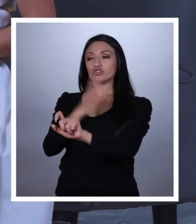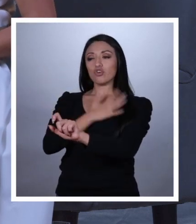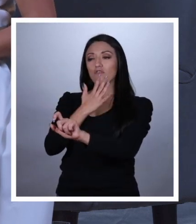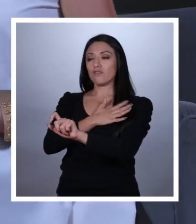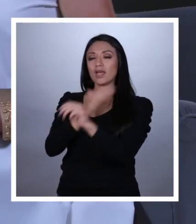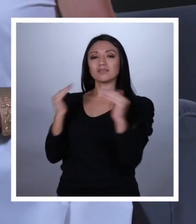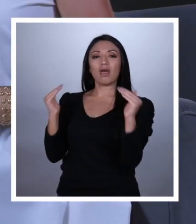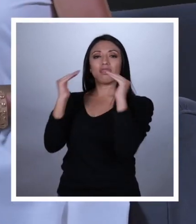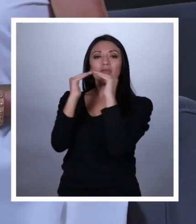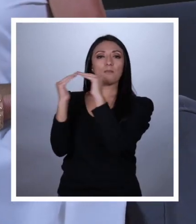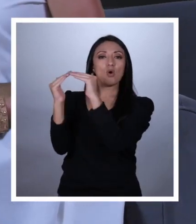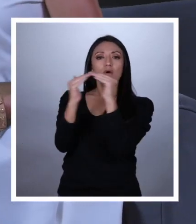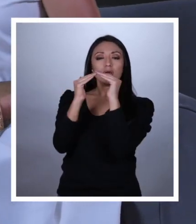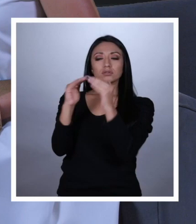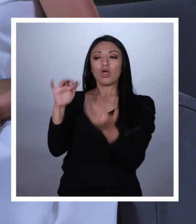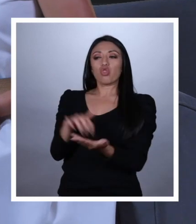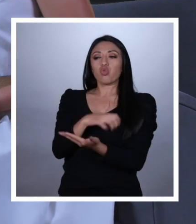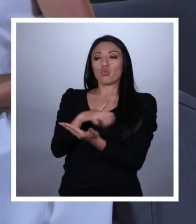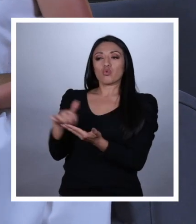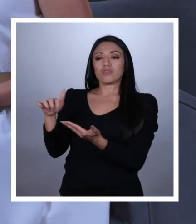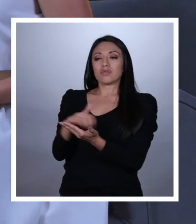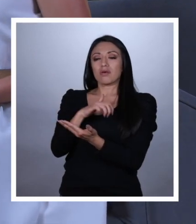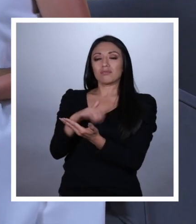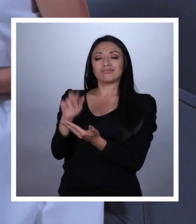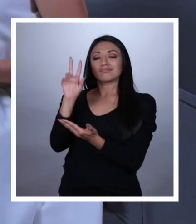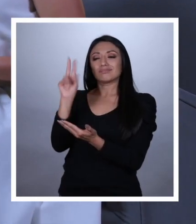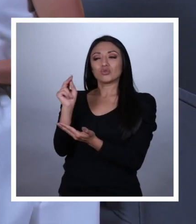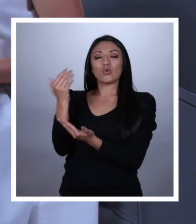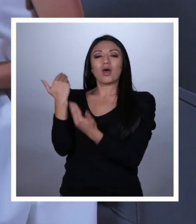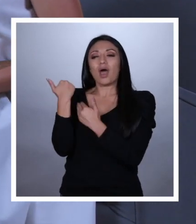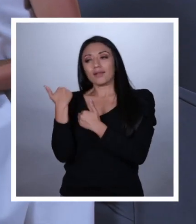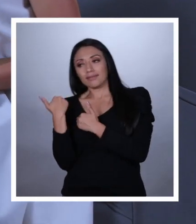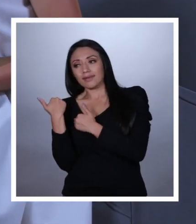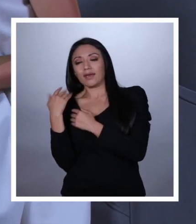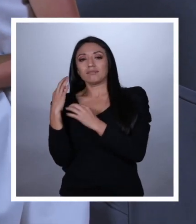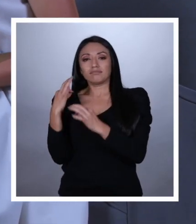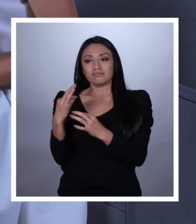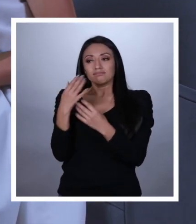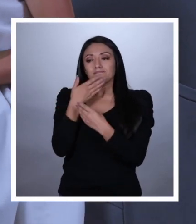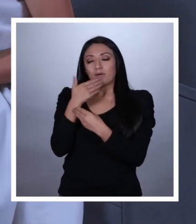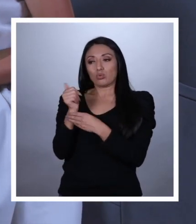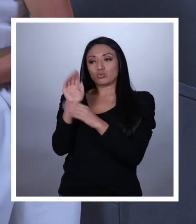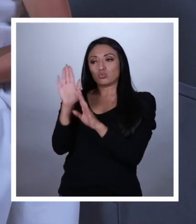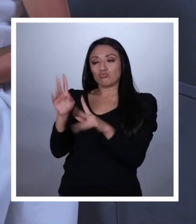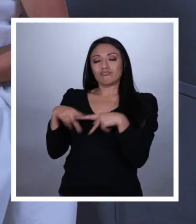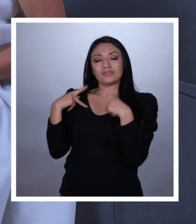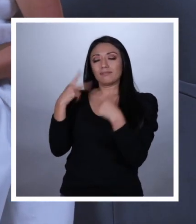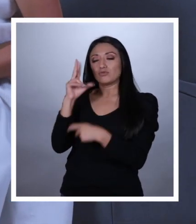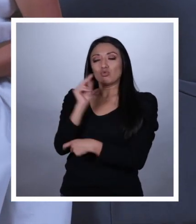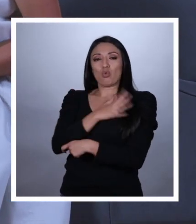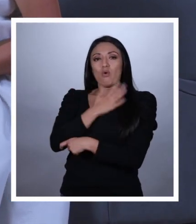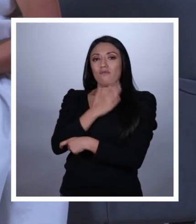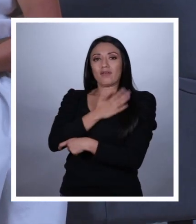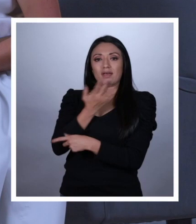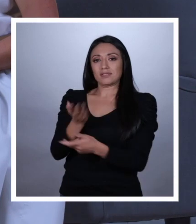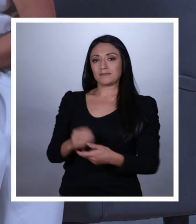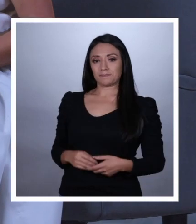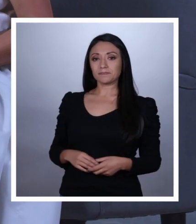confía en mí. Las personas dudan de la democracia, porque no les dan garantías suficientes de mejorar su calidad de vida.